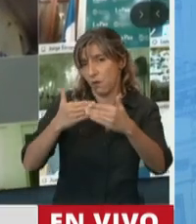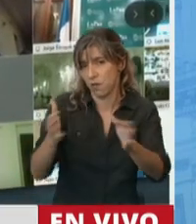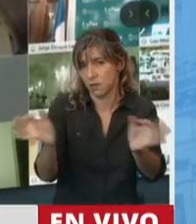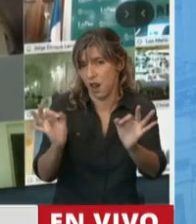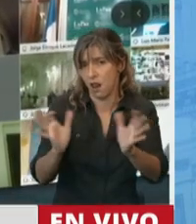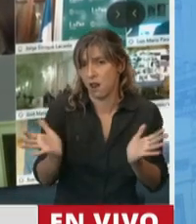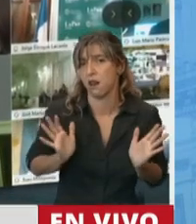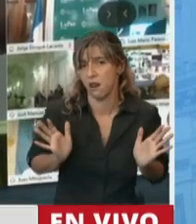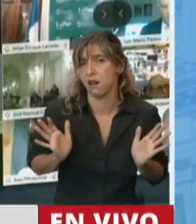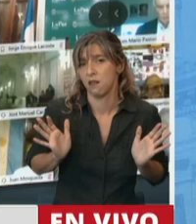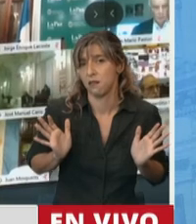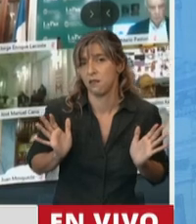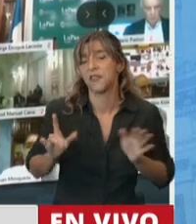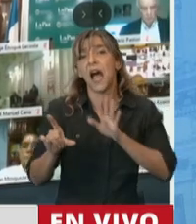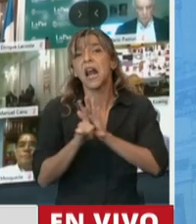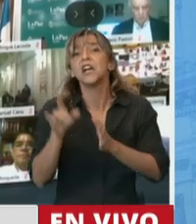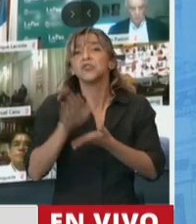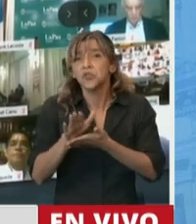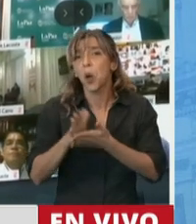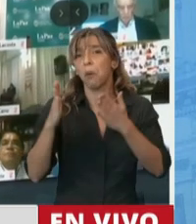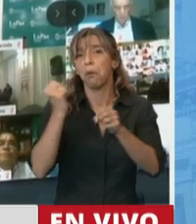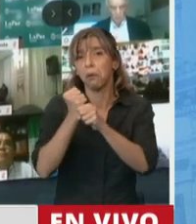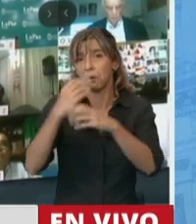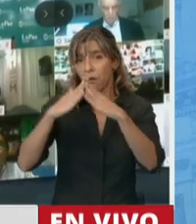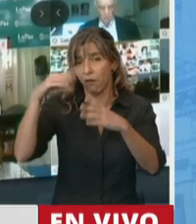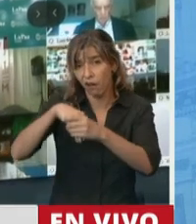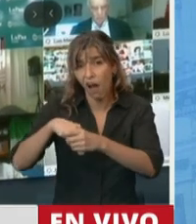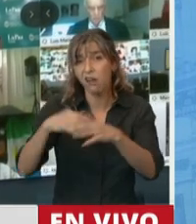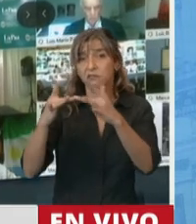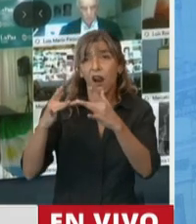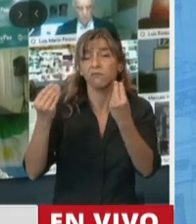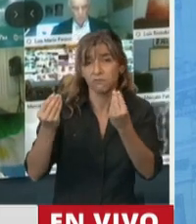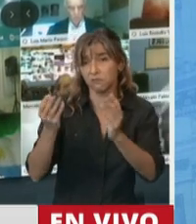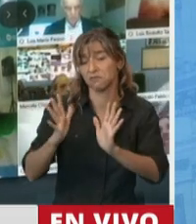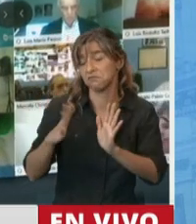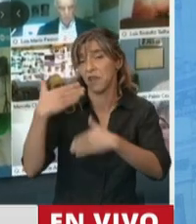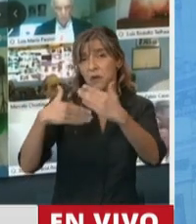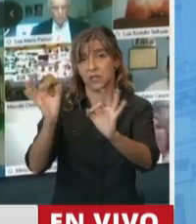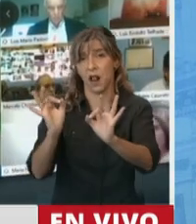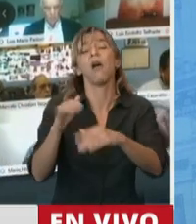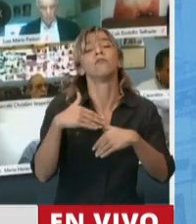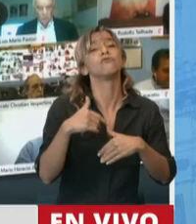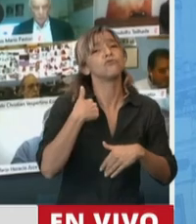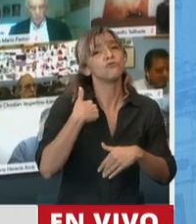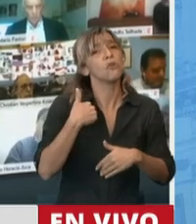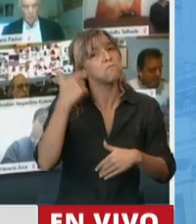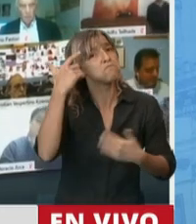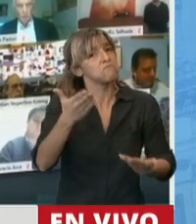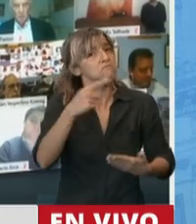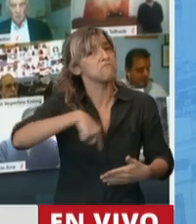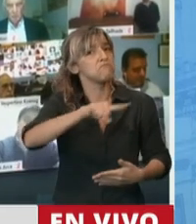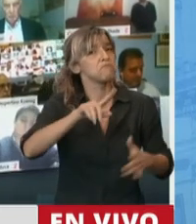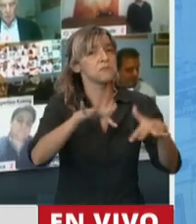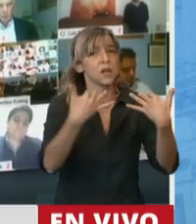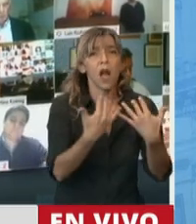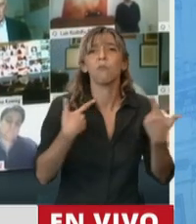teletrabajo, el logro obtenido por esta Cámara es elogiable, presidente. Saludo por eso con sinceridad el trabajo